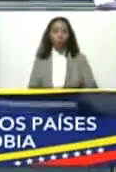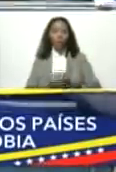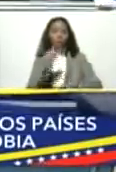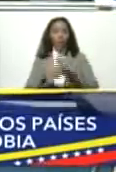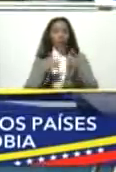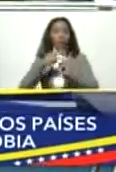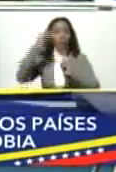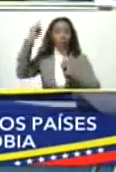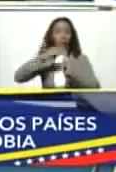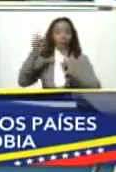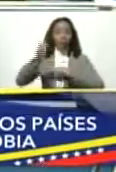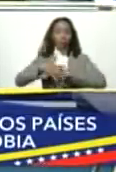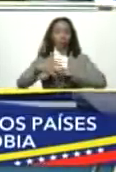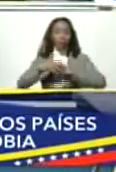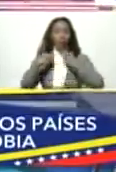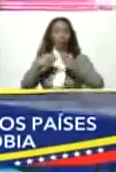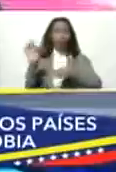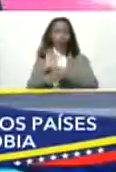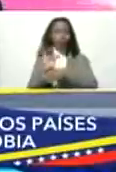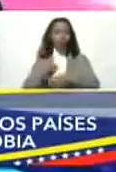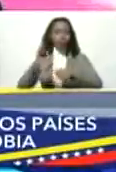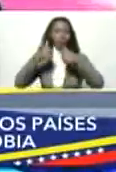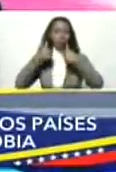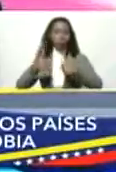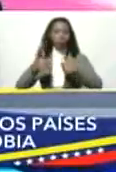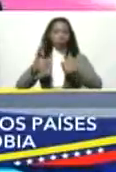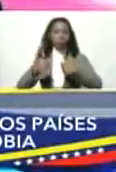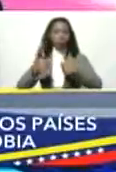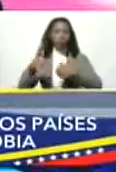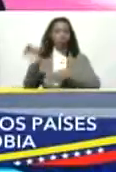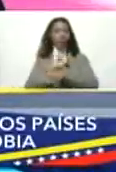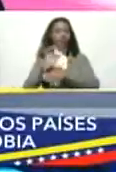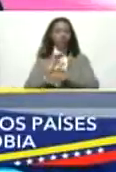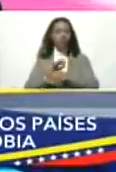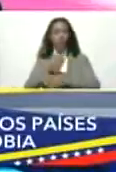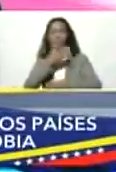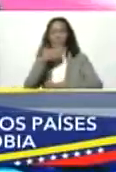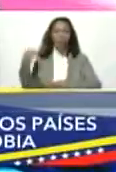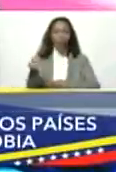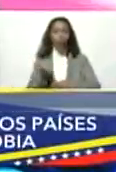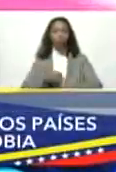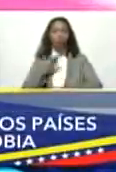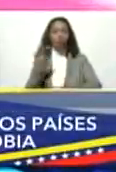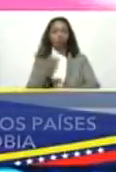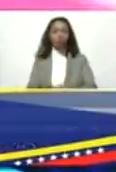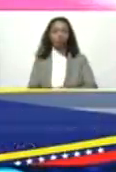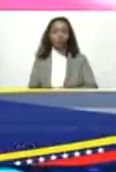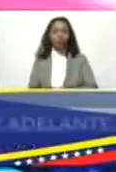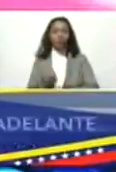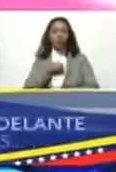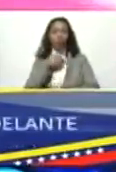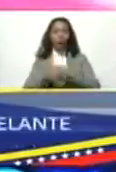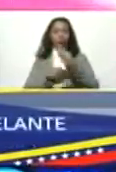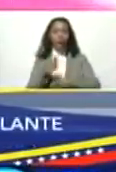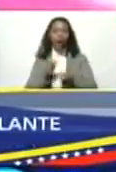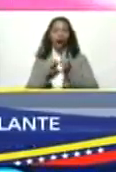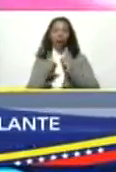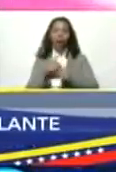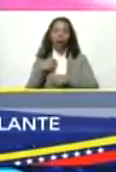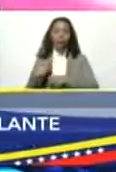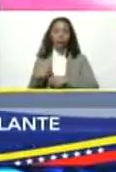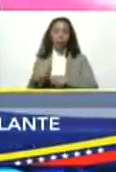plataformas tecnológicas para que funcionen funcionen lo mejor posible estamos haciendo algunas inversiones